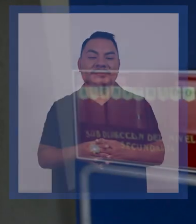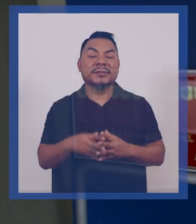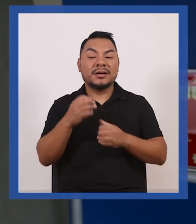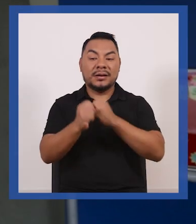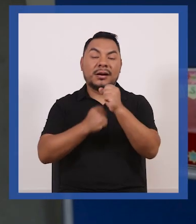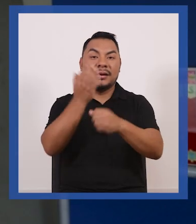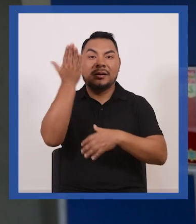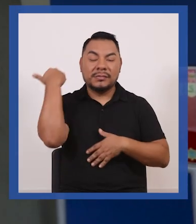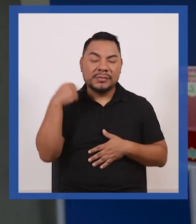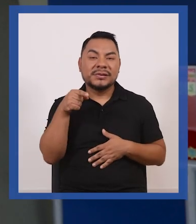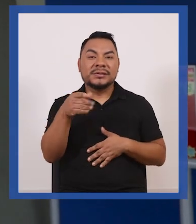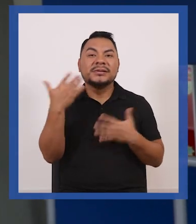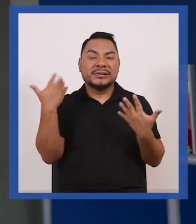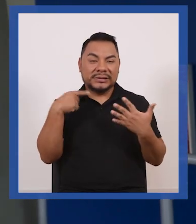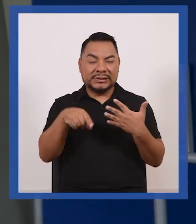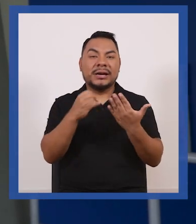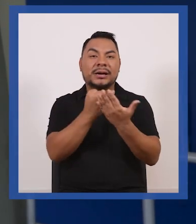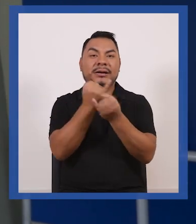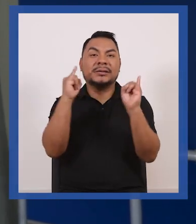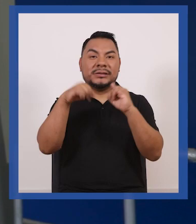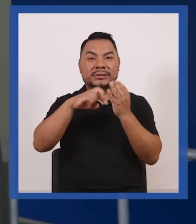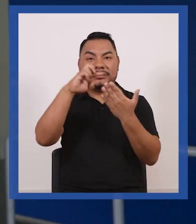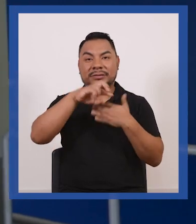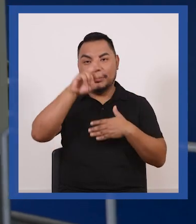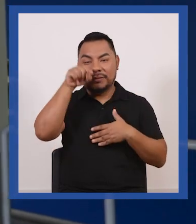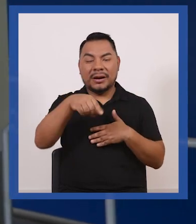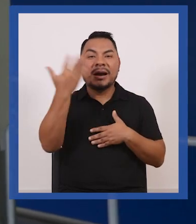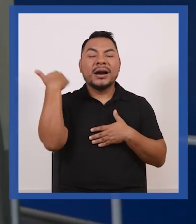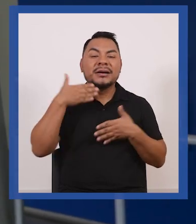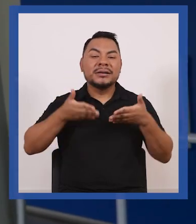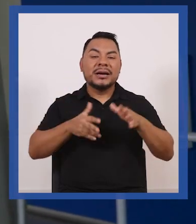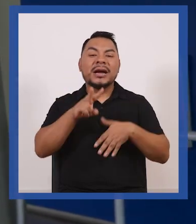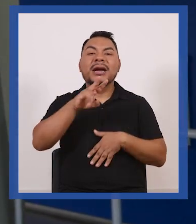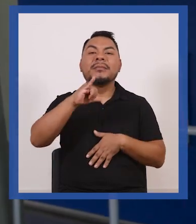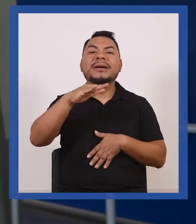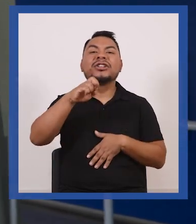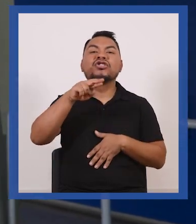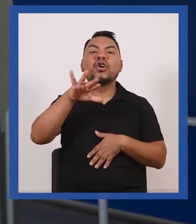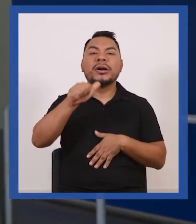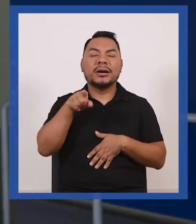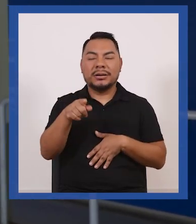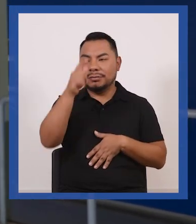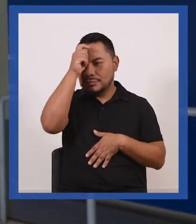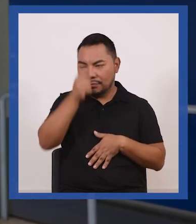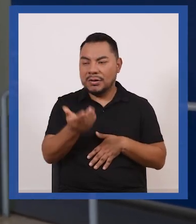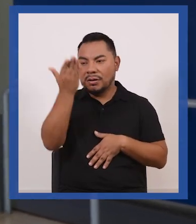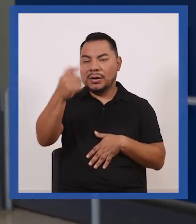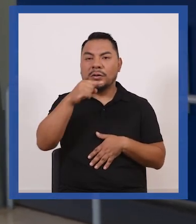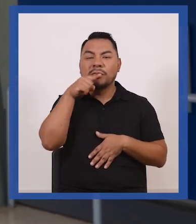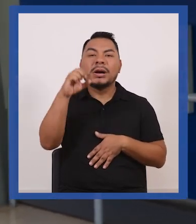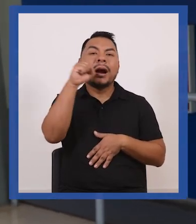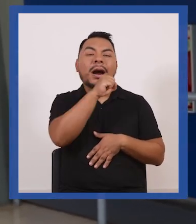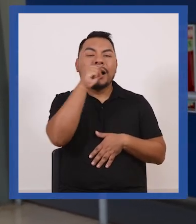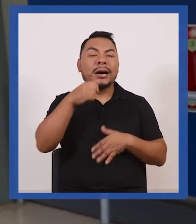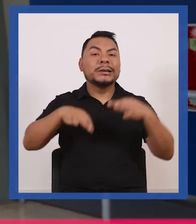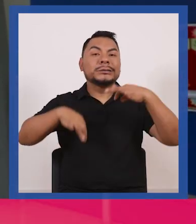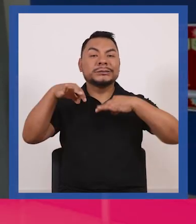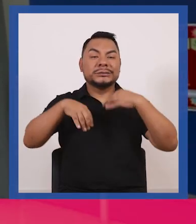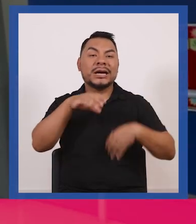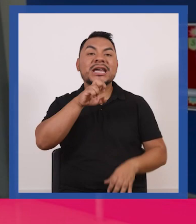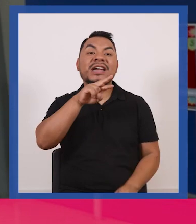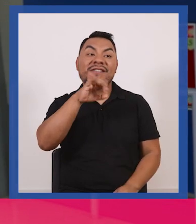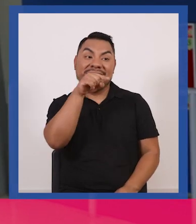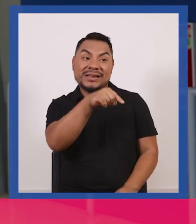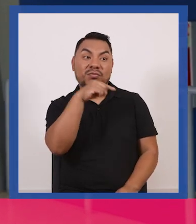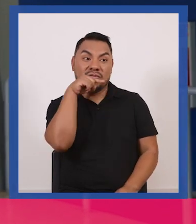El año pasado se cumplió el centenario del nacimiento de la gran Victoria Santa Cruz en homenaje a la maestra la cantante y actriz